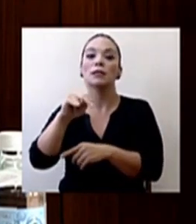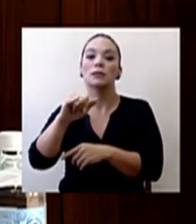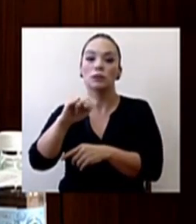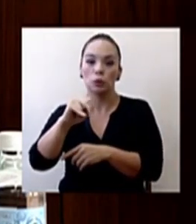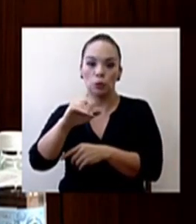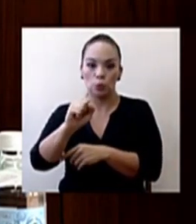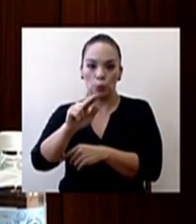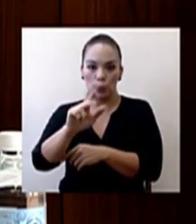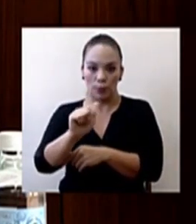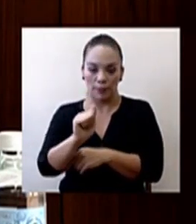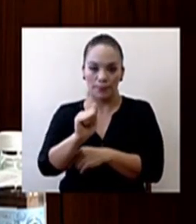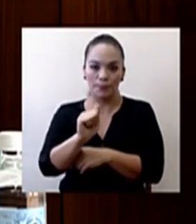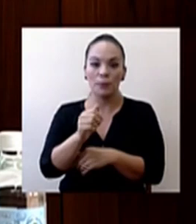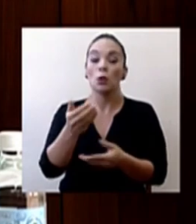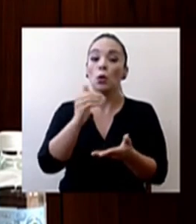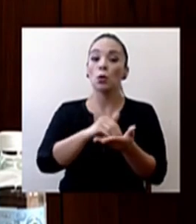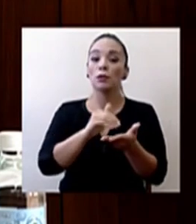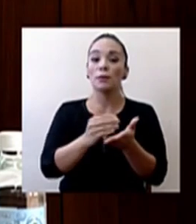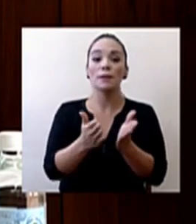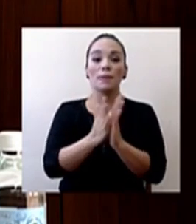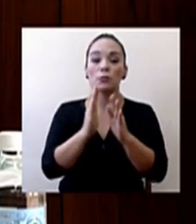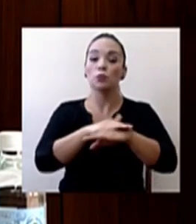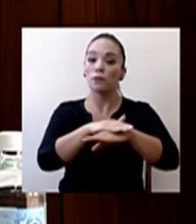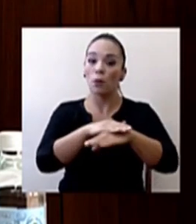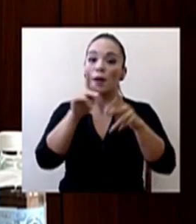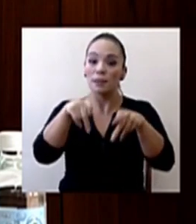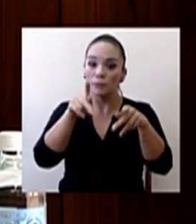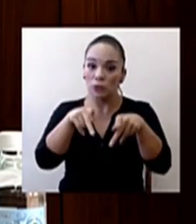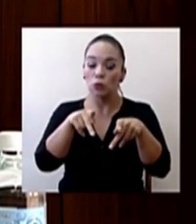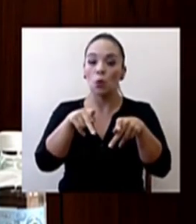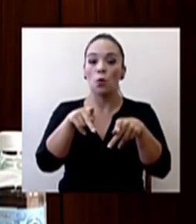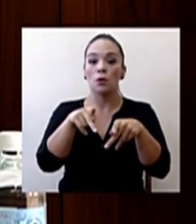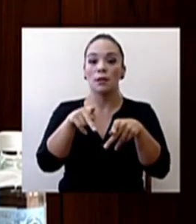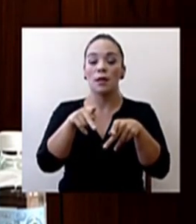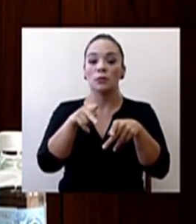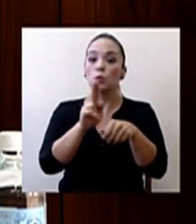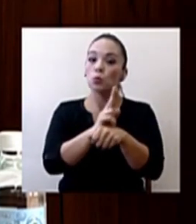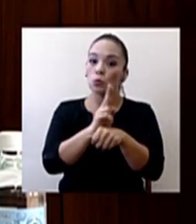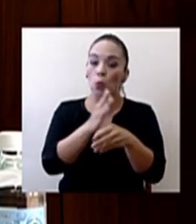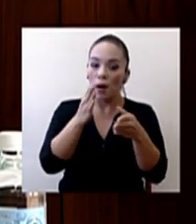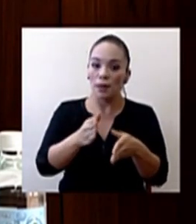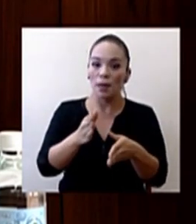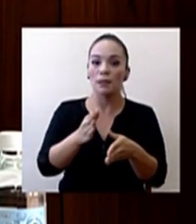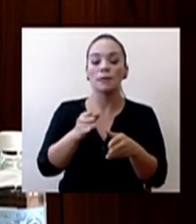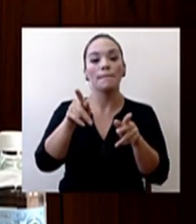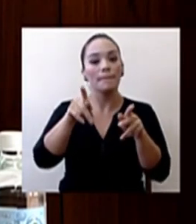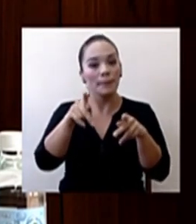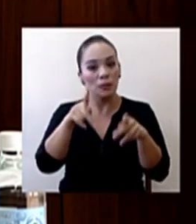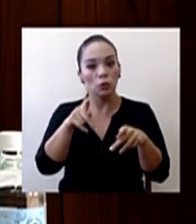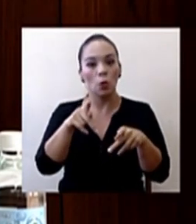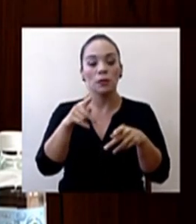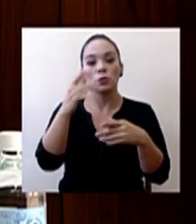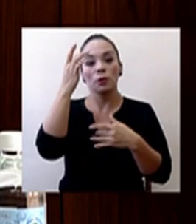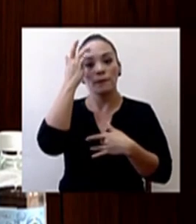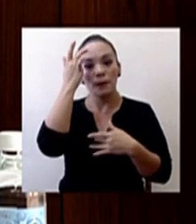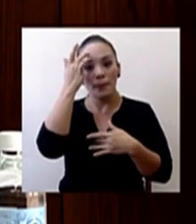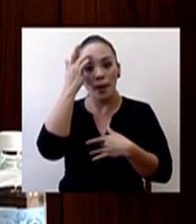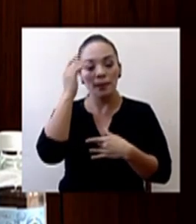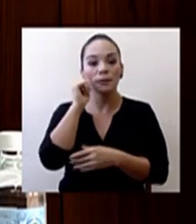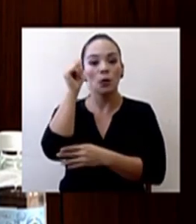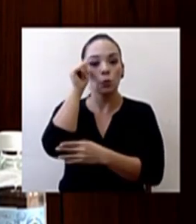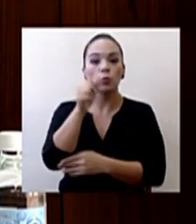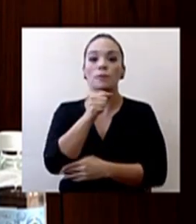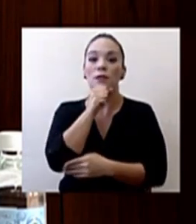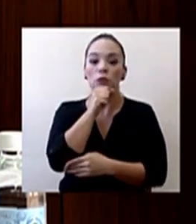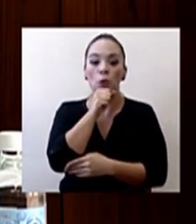Entonces, de nuevo, le pedimos a los usuarios, los pacientes crónicos y los adultos mayores, que si necesitan